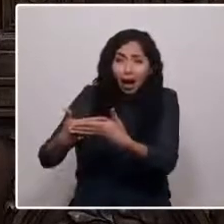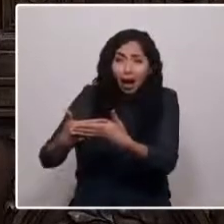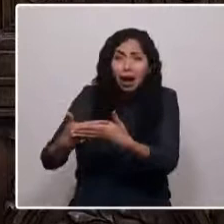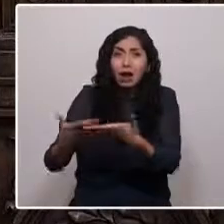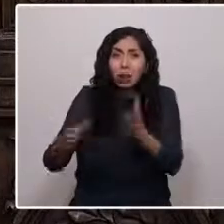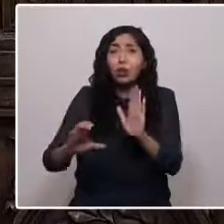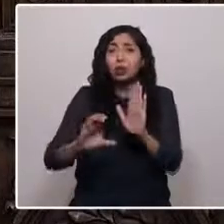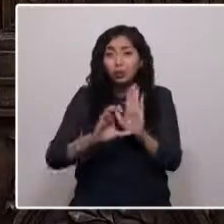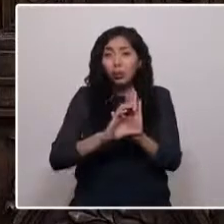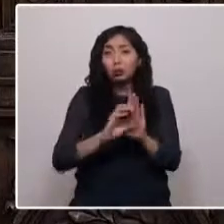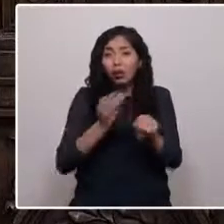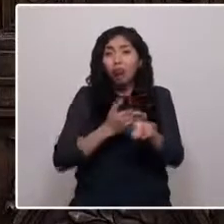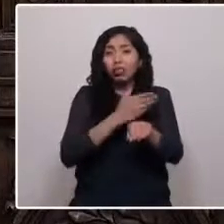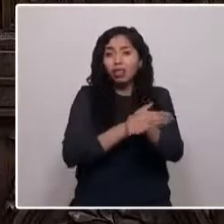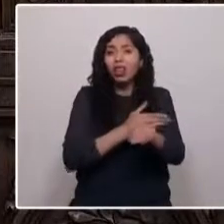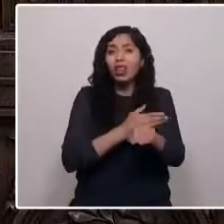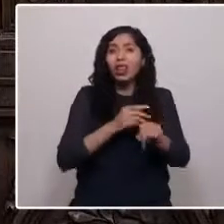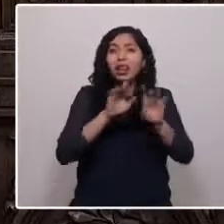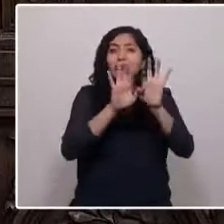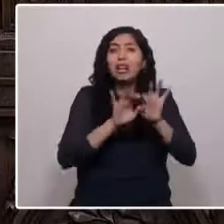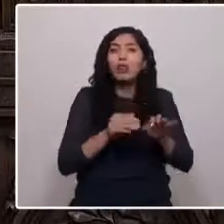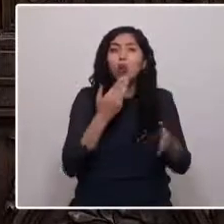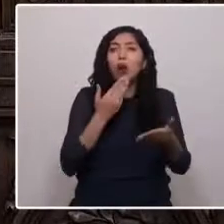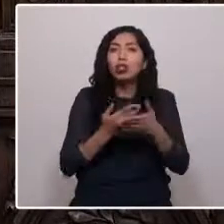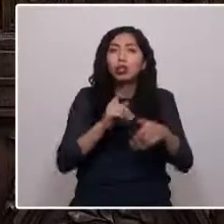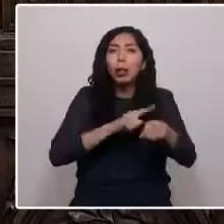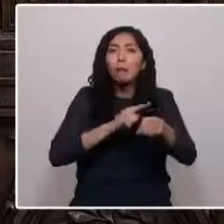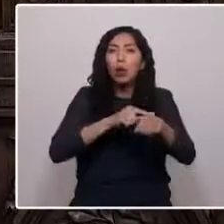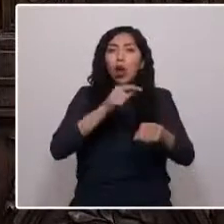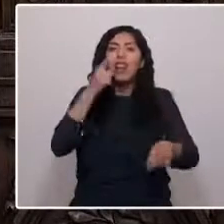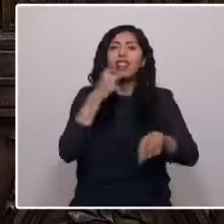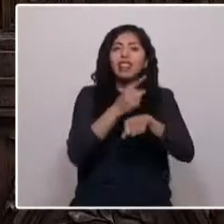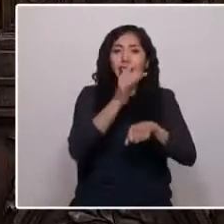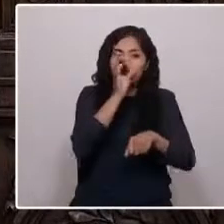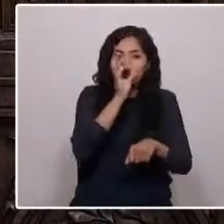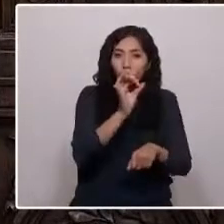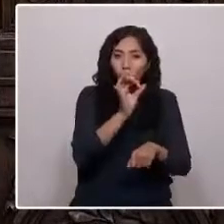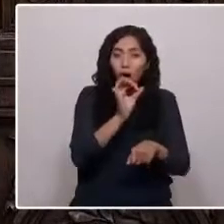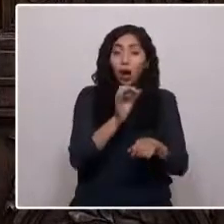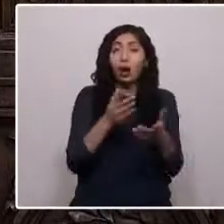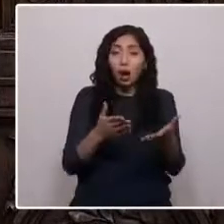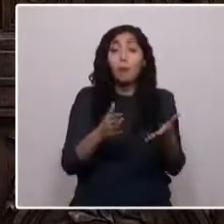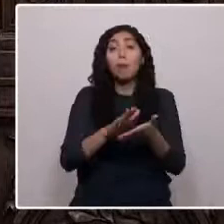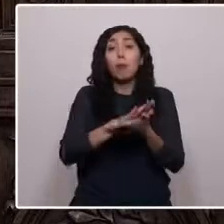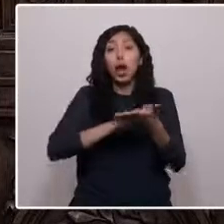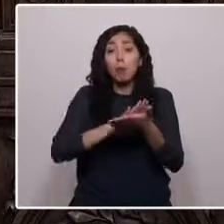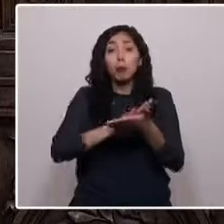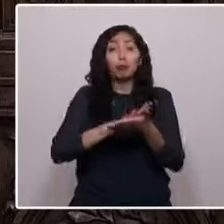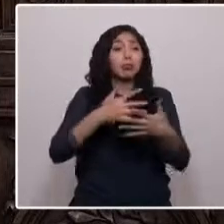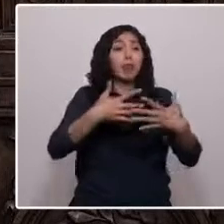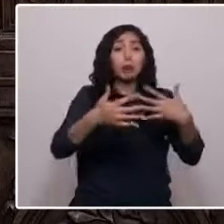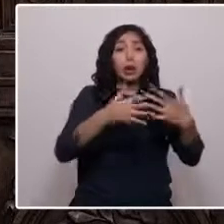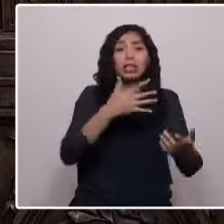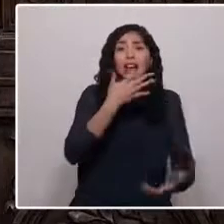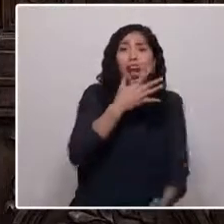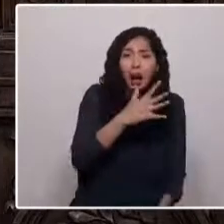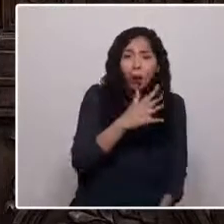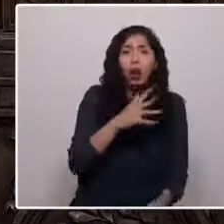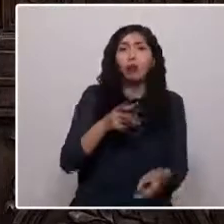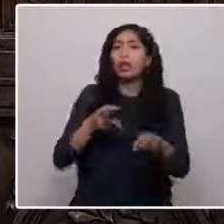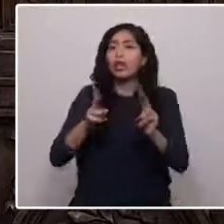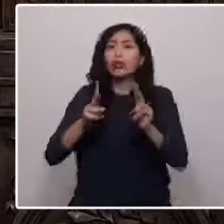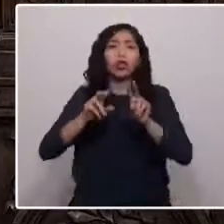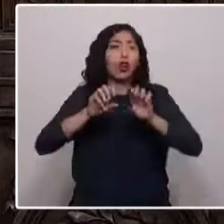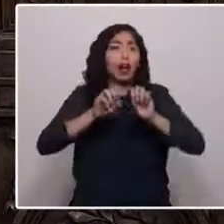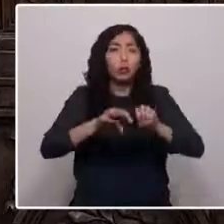constitución hecha en dictadura, que creó un modelo en que cada bien natural como el agua, cada derecho social como la educación,